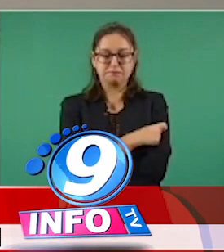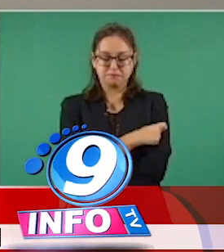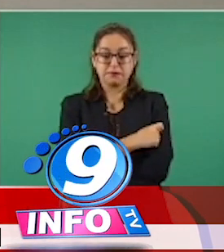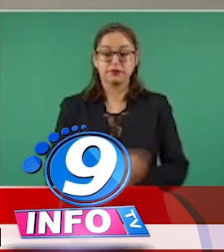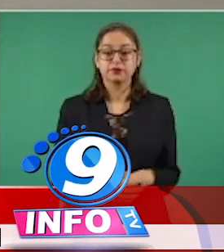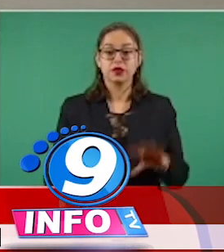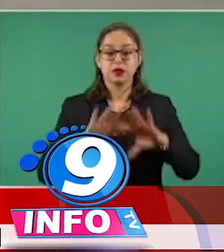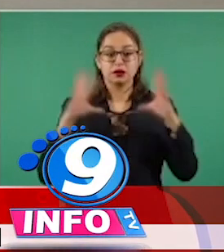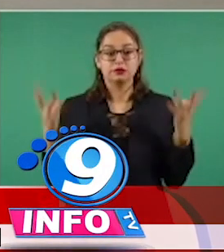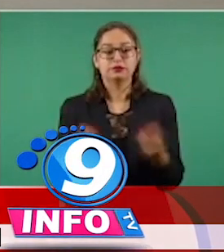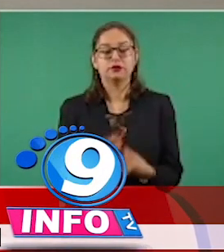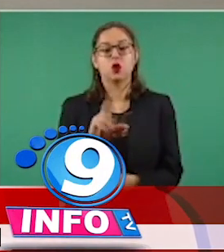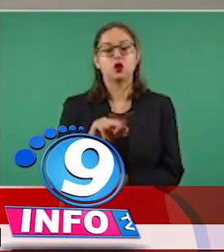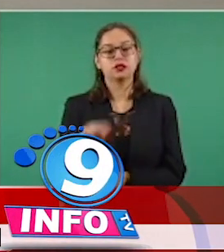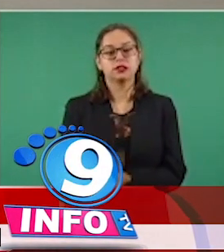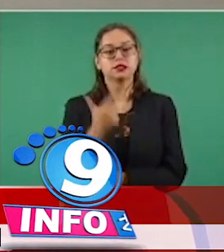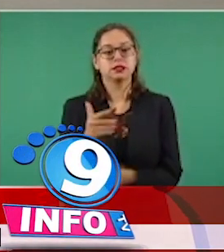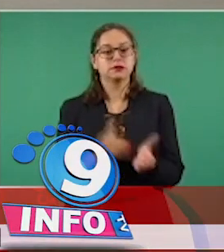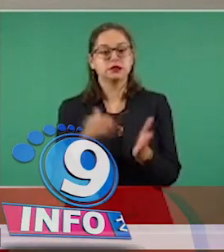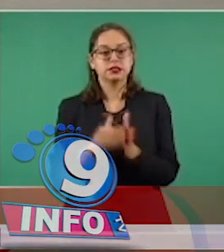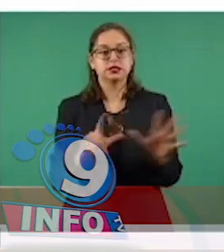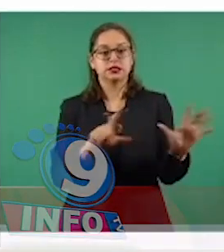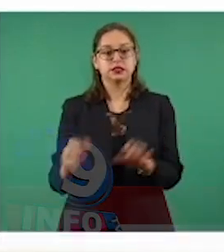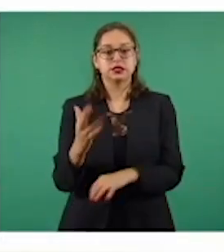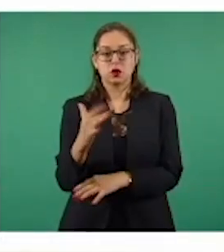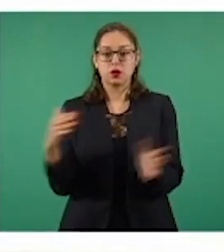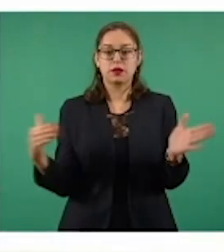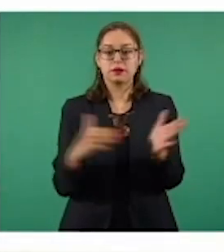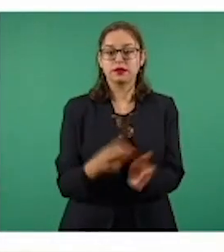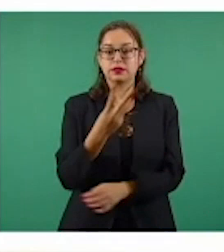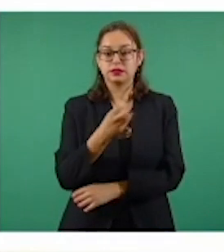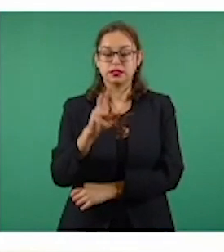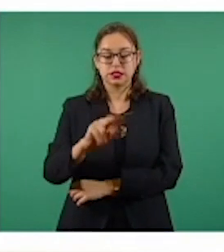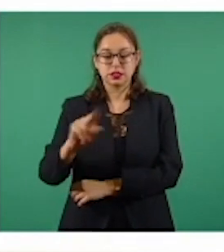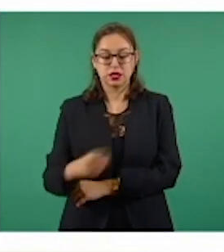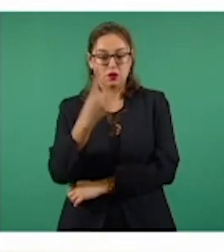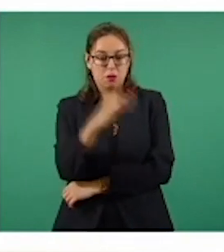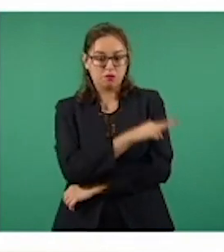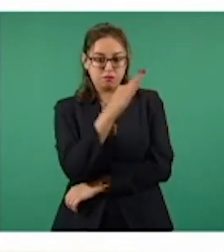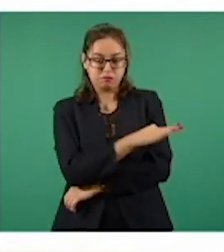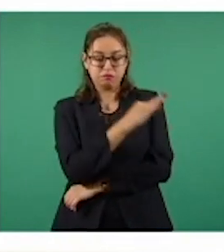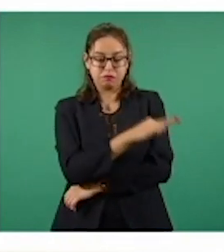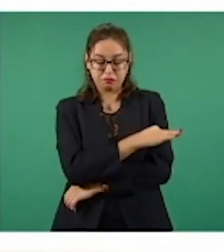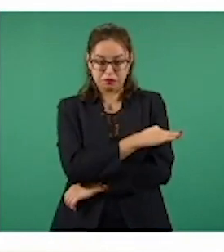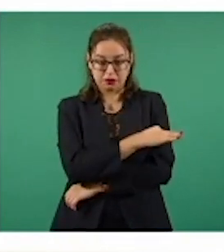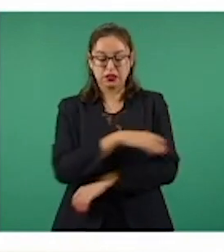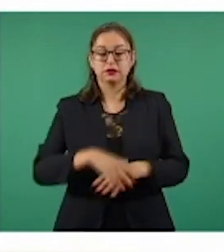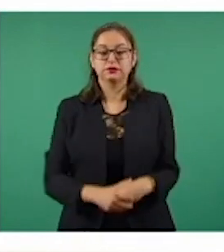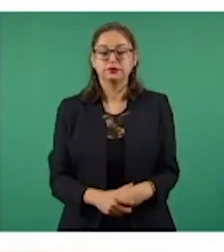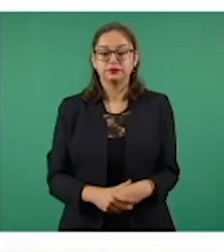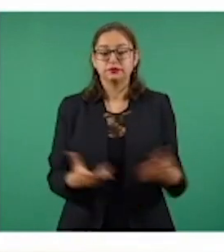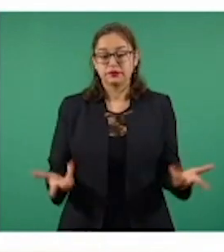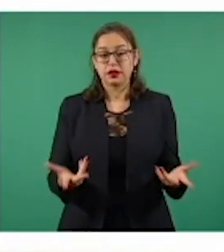acumulativa 87 millones 750 mil 381 dosis aplicadas, que corresponde con